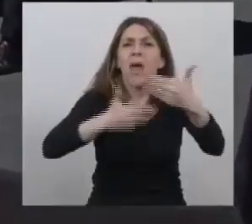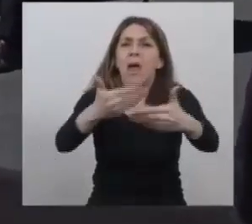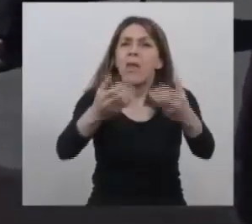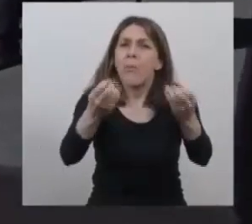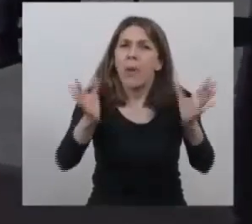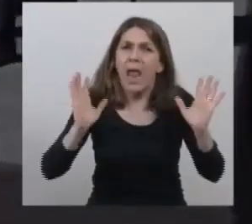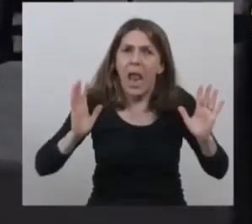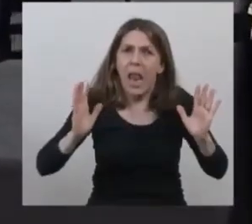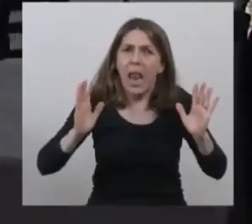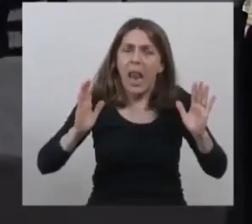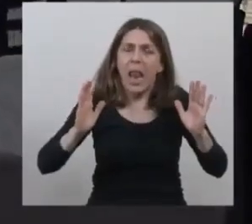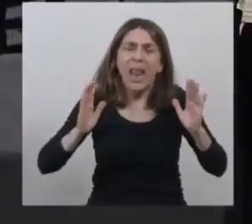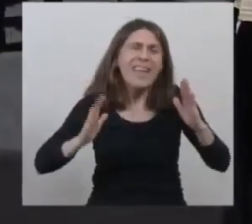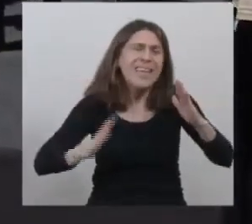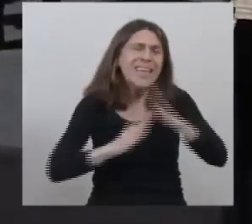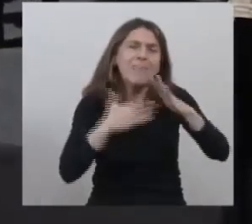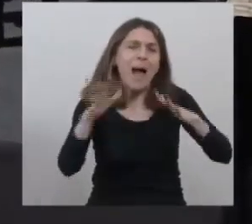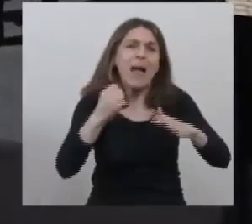central